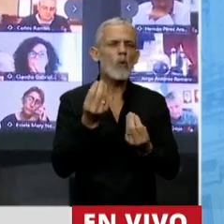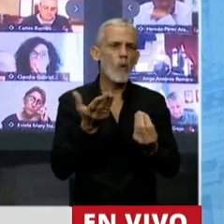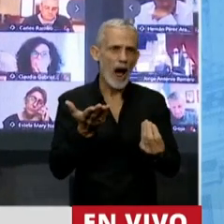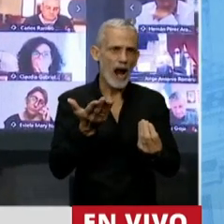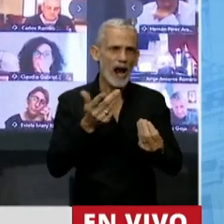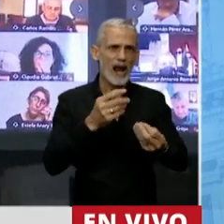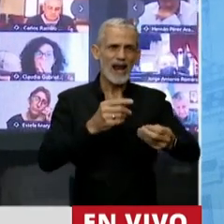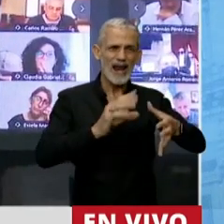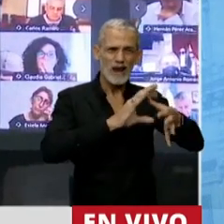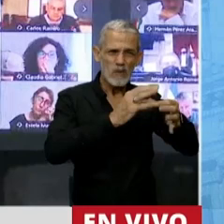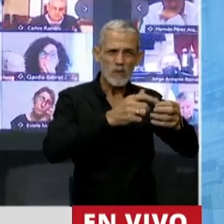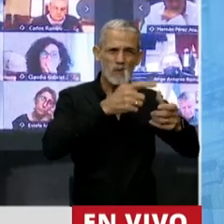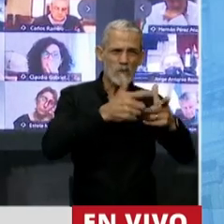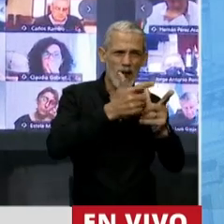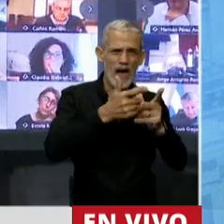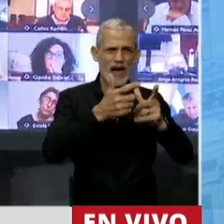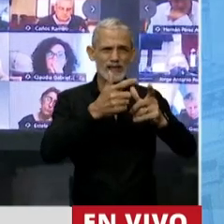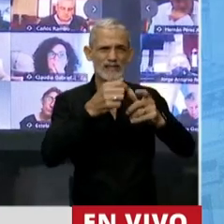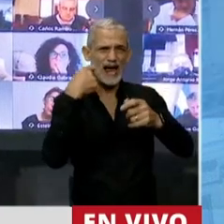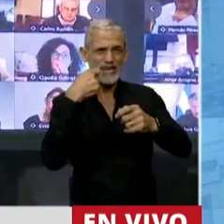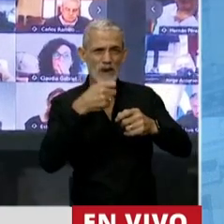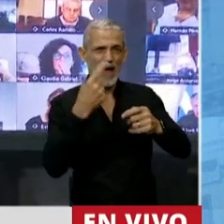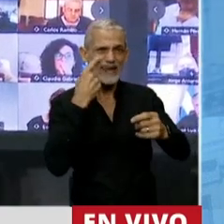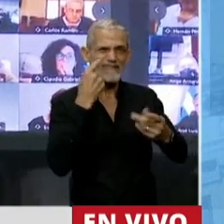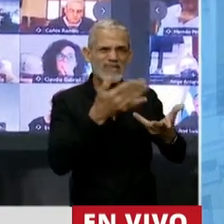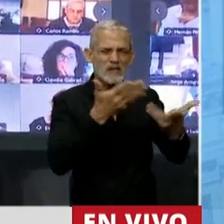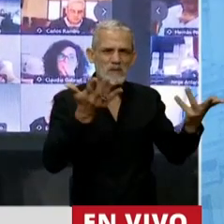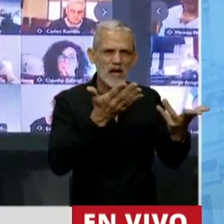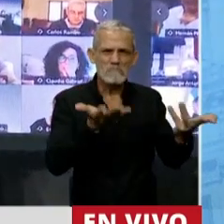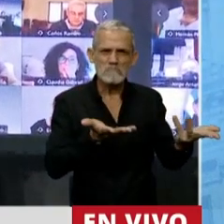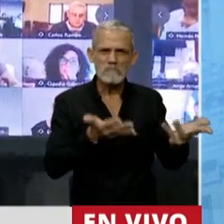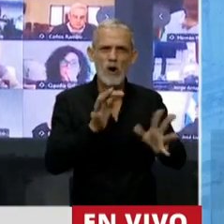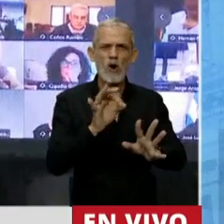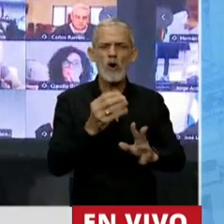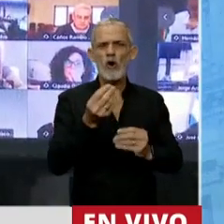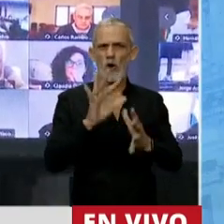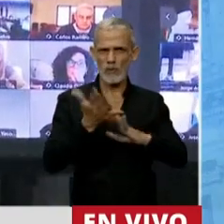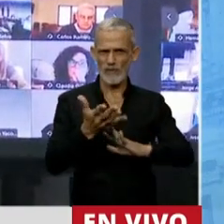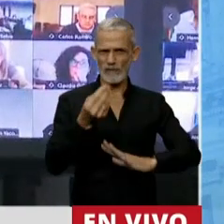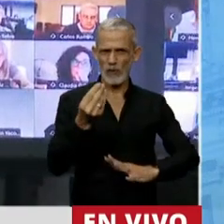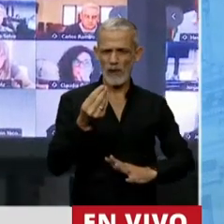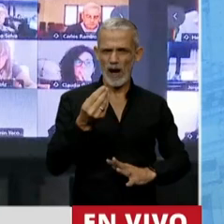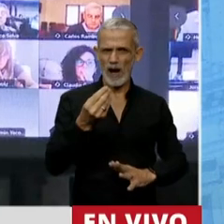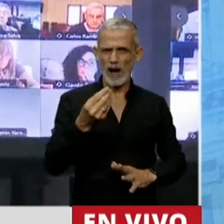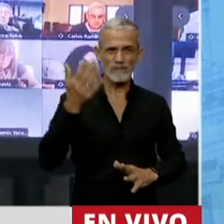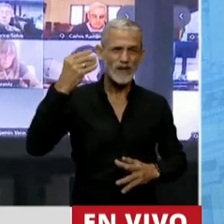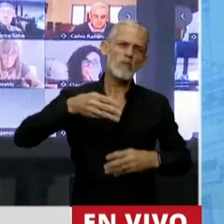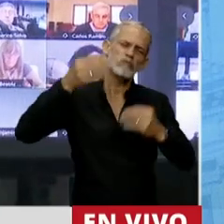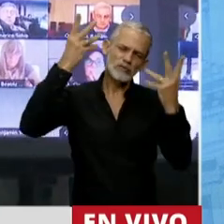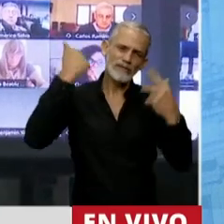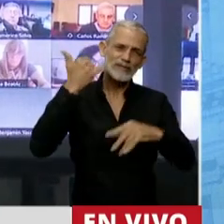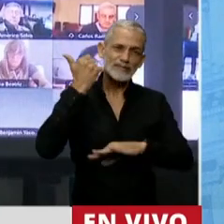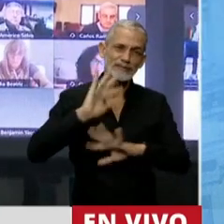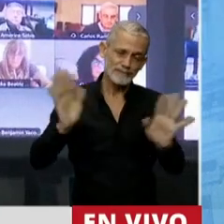de ecosistema nos estamos refiriendo, o qué implica lo que tantas veces